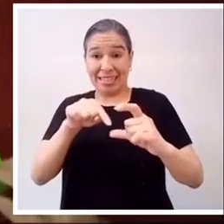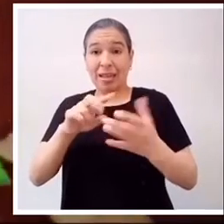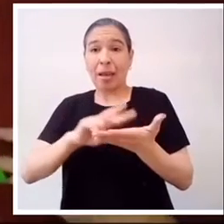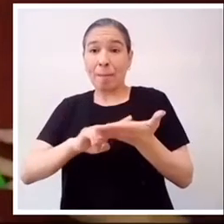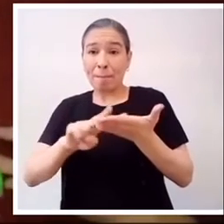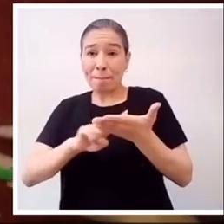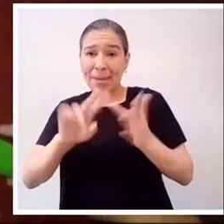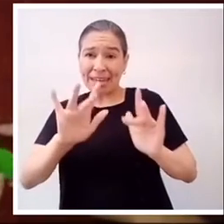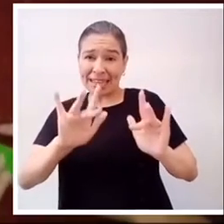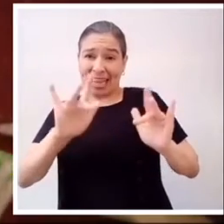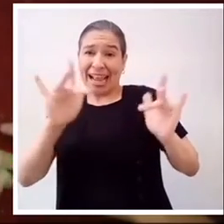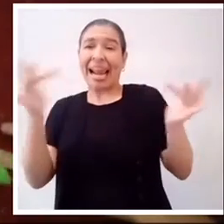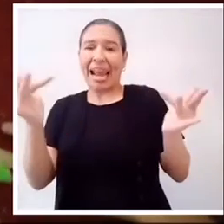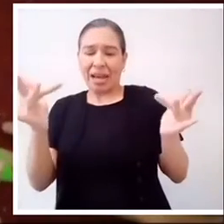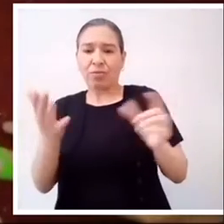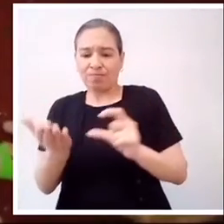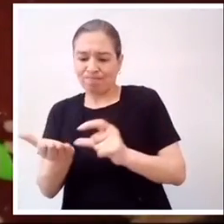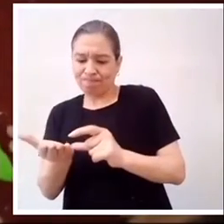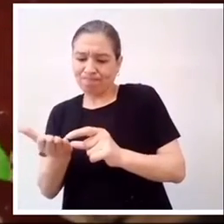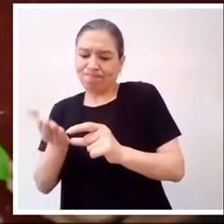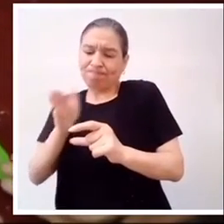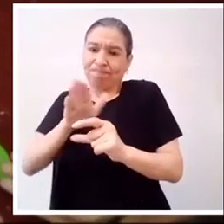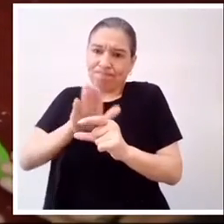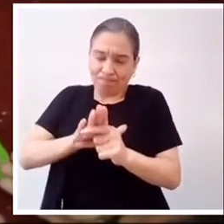círculo verde claro,